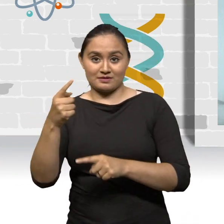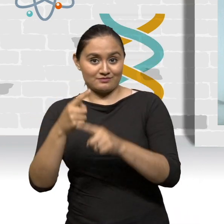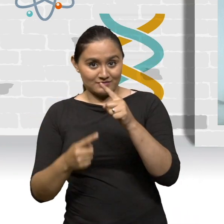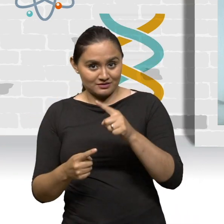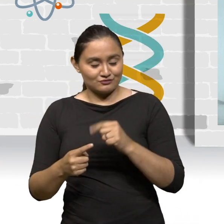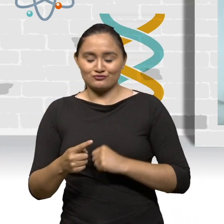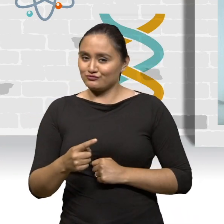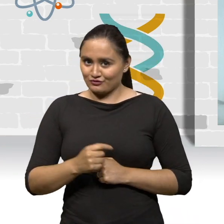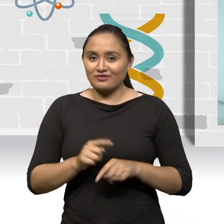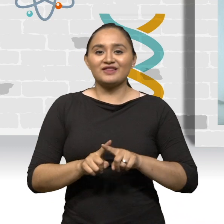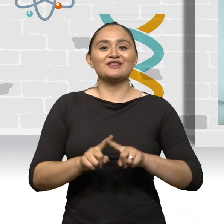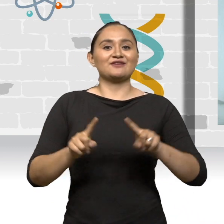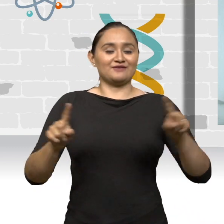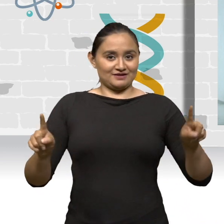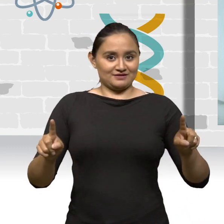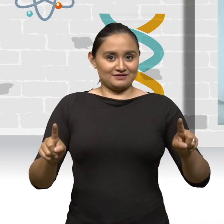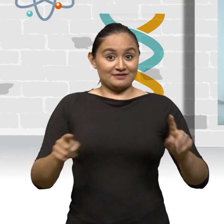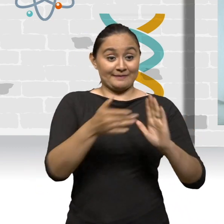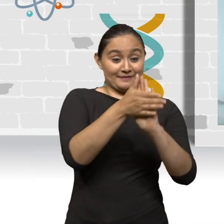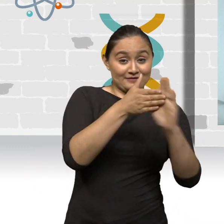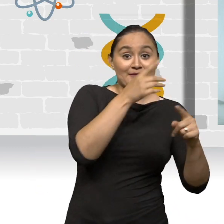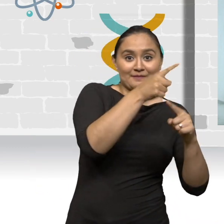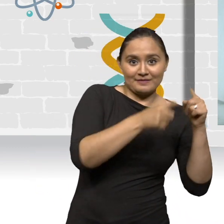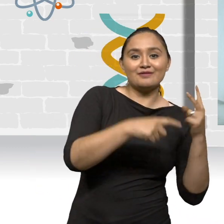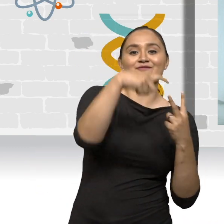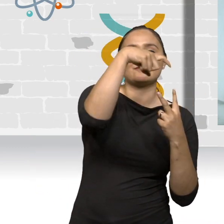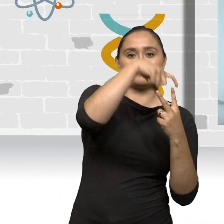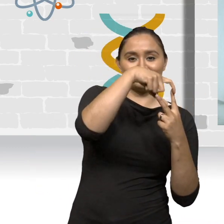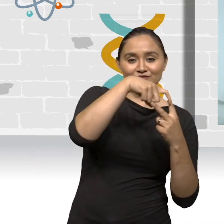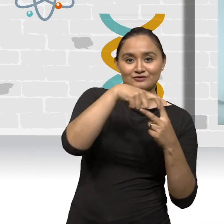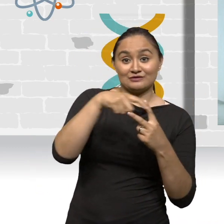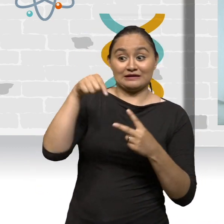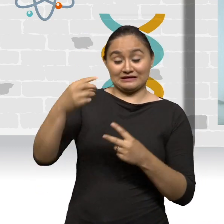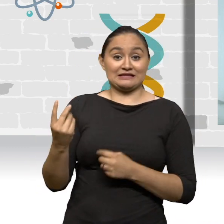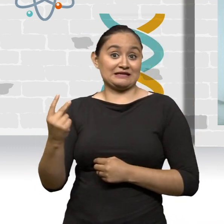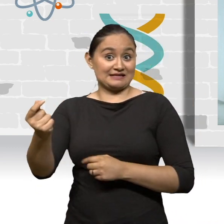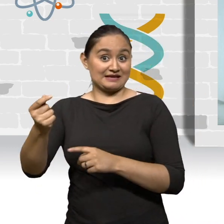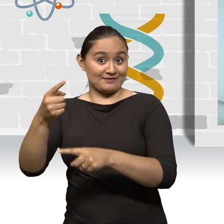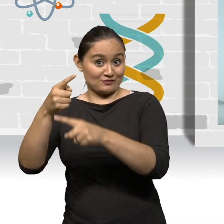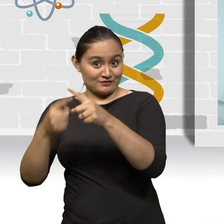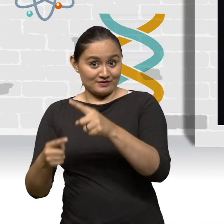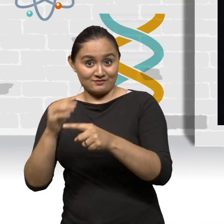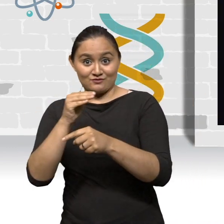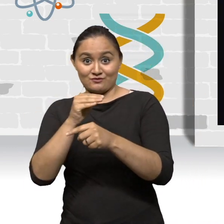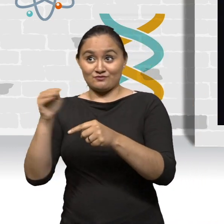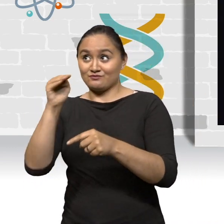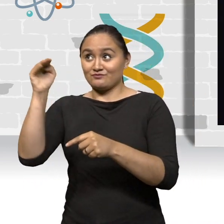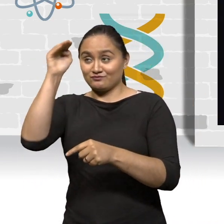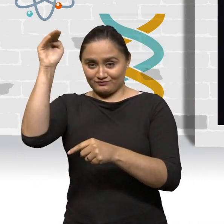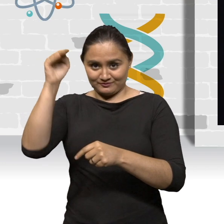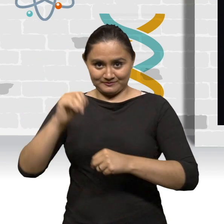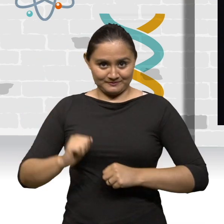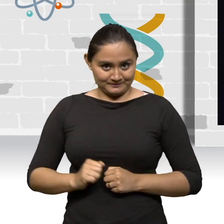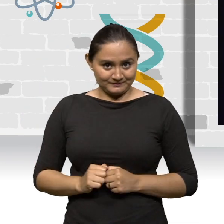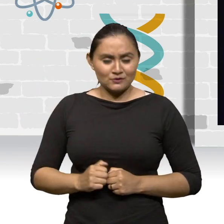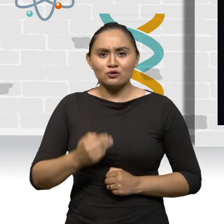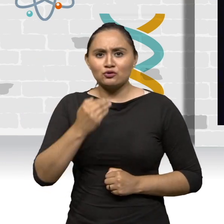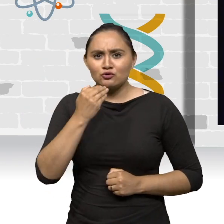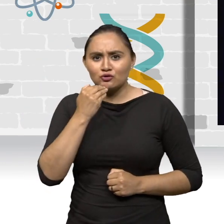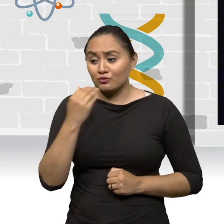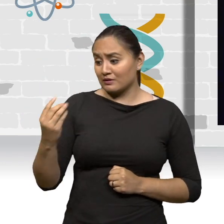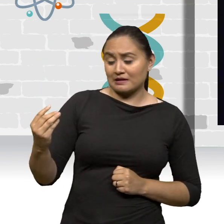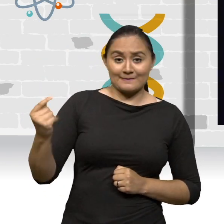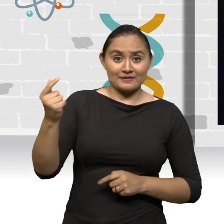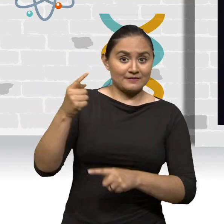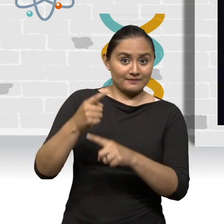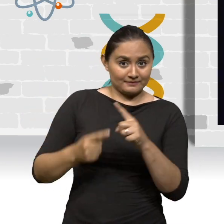con rapidez media, ya que una es una magnitud vectorial y la otra es una magnitud escalar. Para obtener